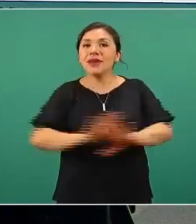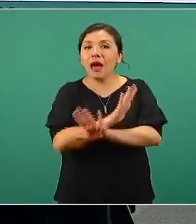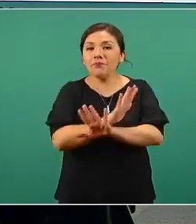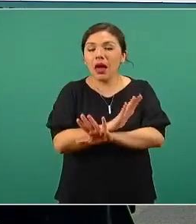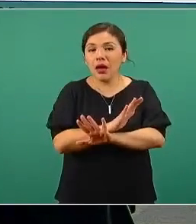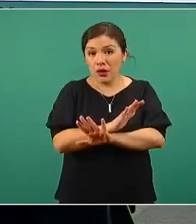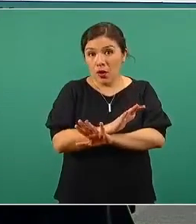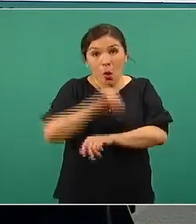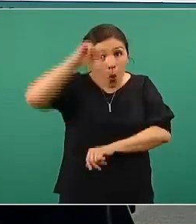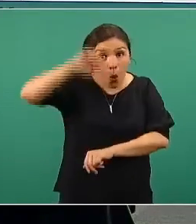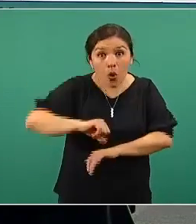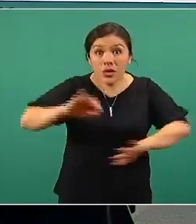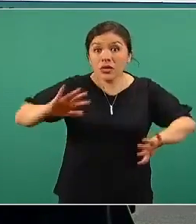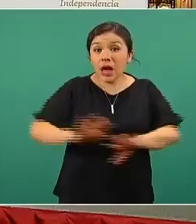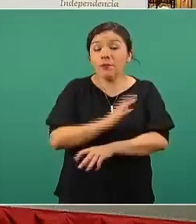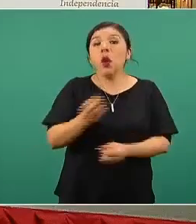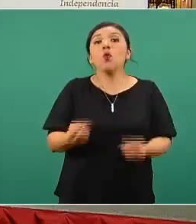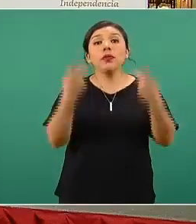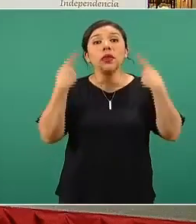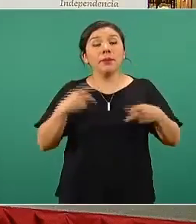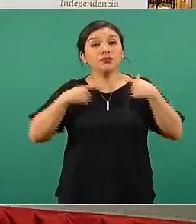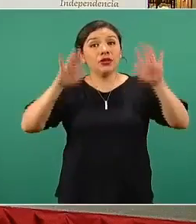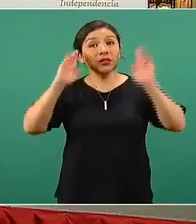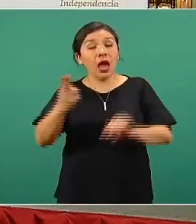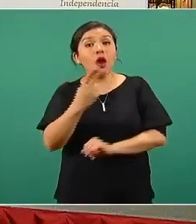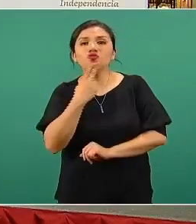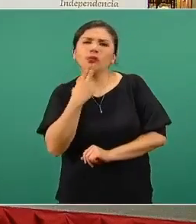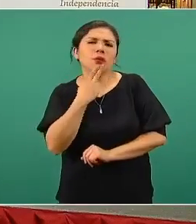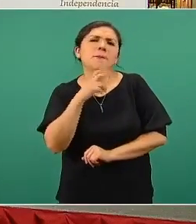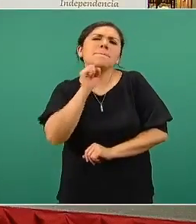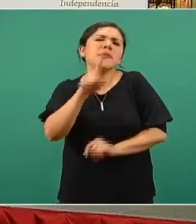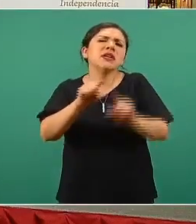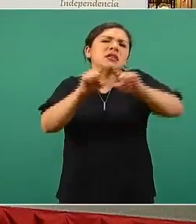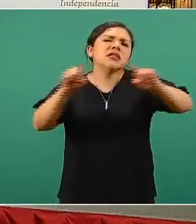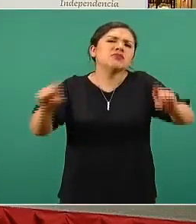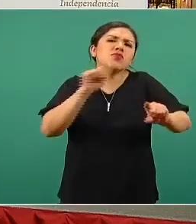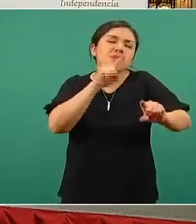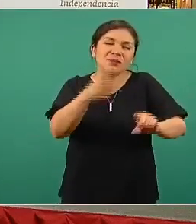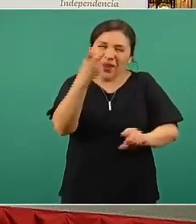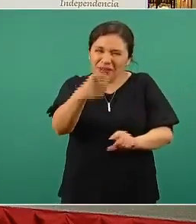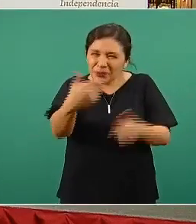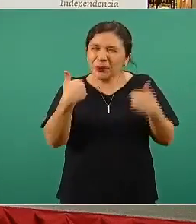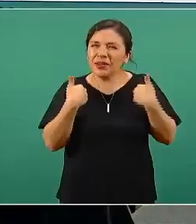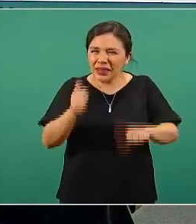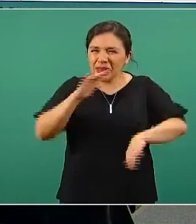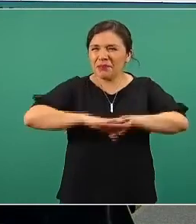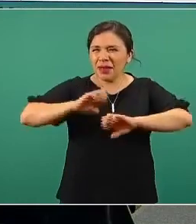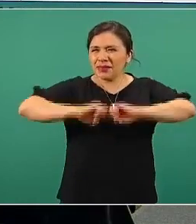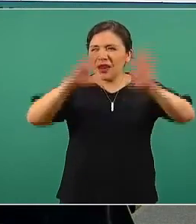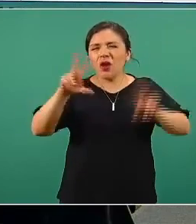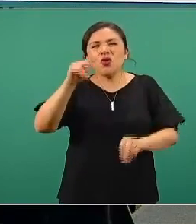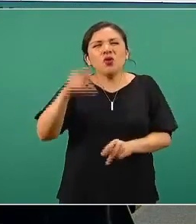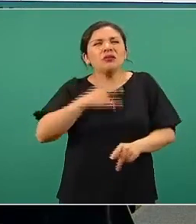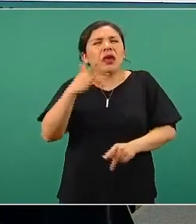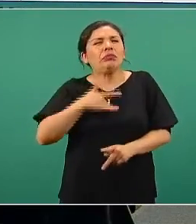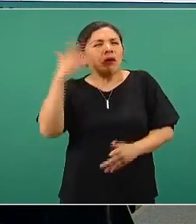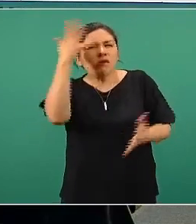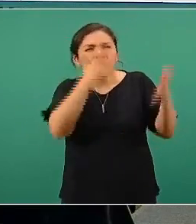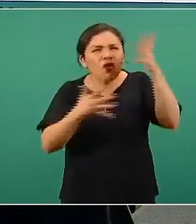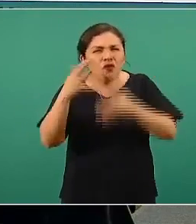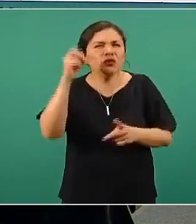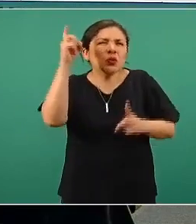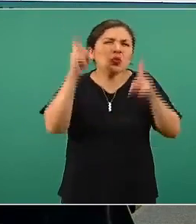sube de manera inmediata el número de dosis utilizadas. Entonces, esto debe quedar muy claro para que no haya ninguna confusión